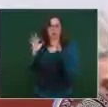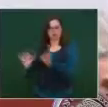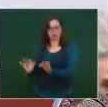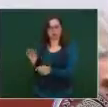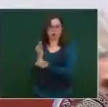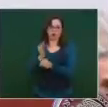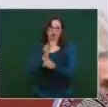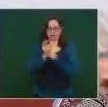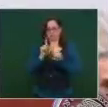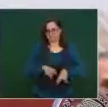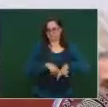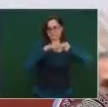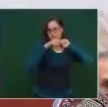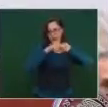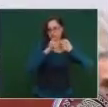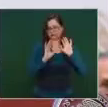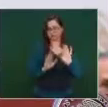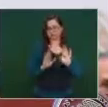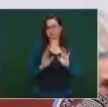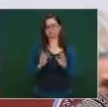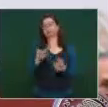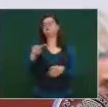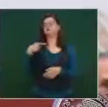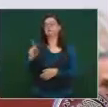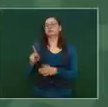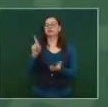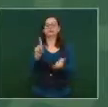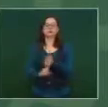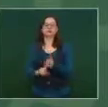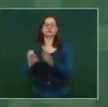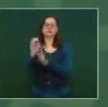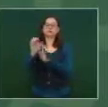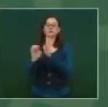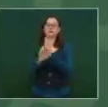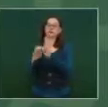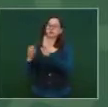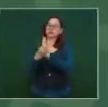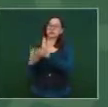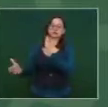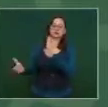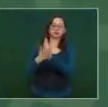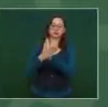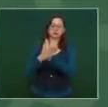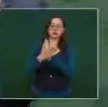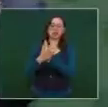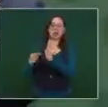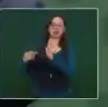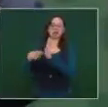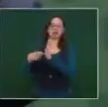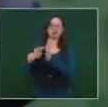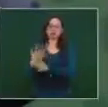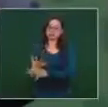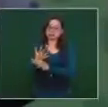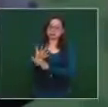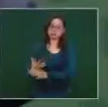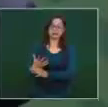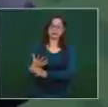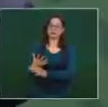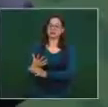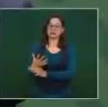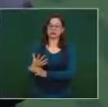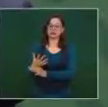en el estatuto que se podía elegir